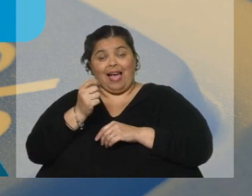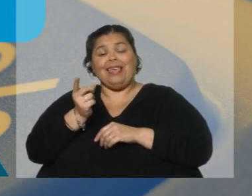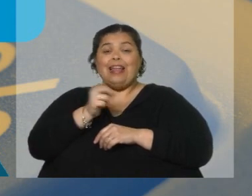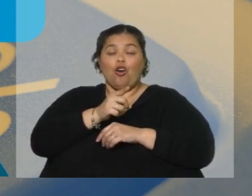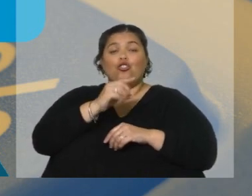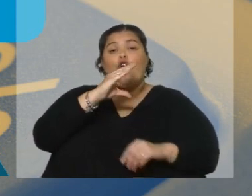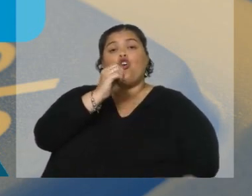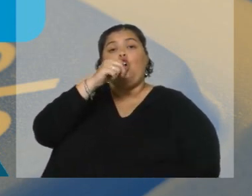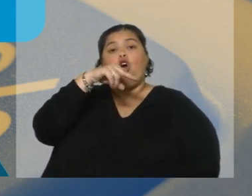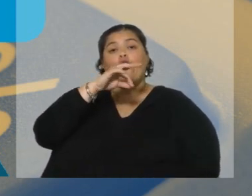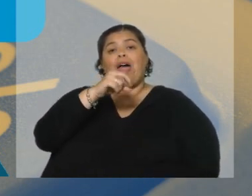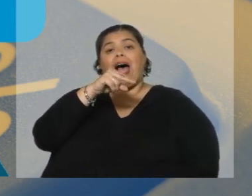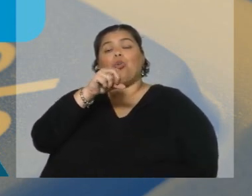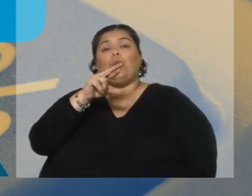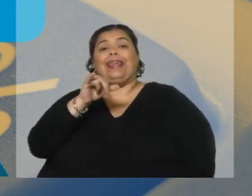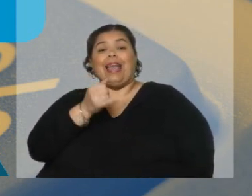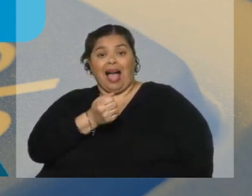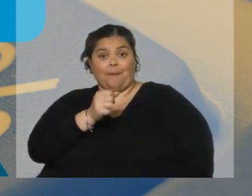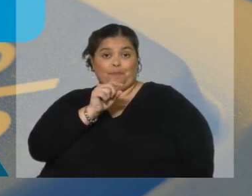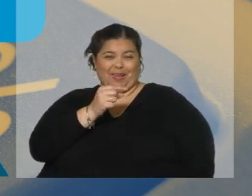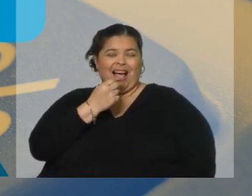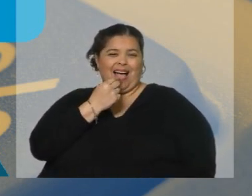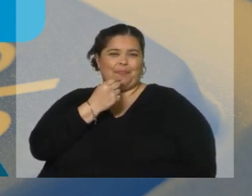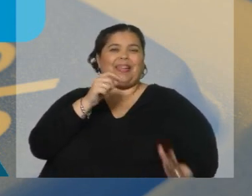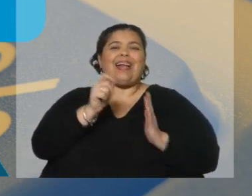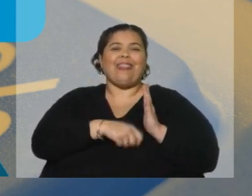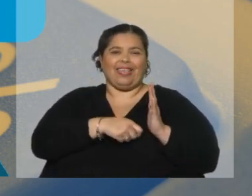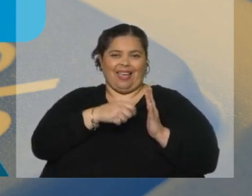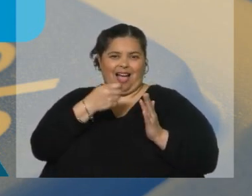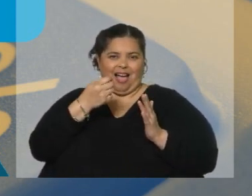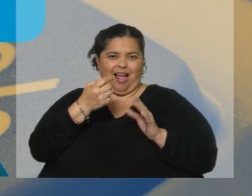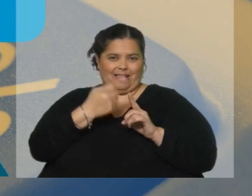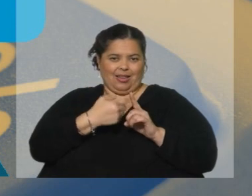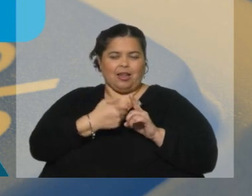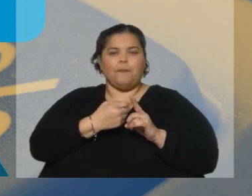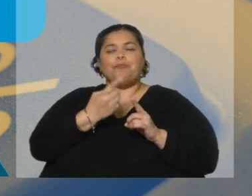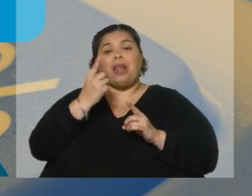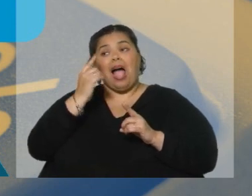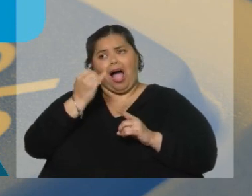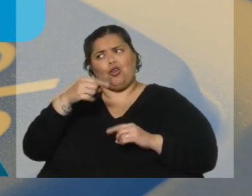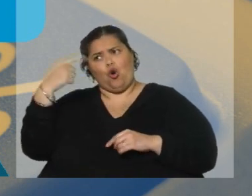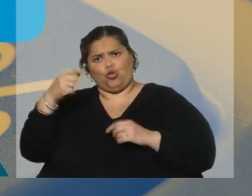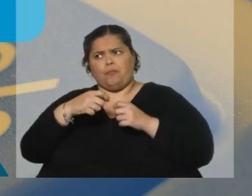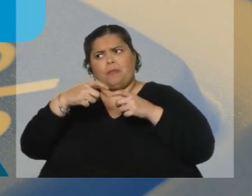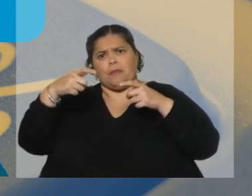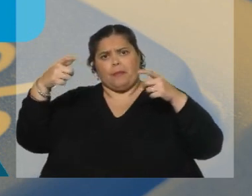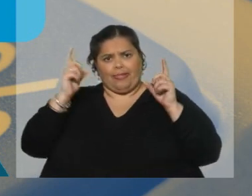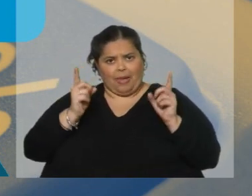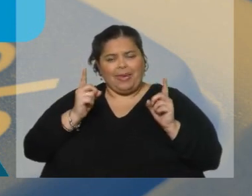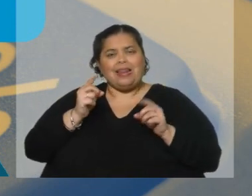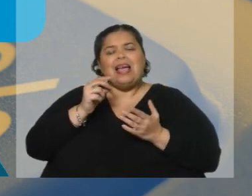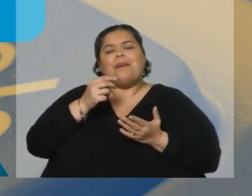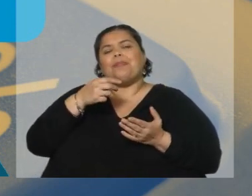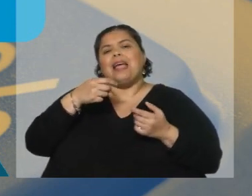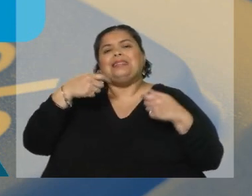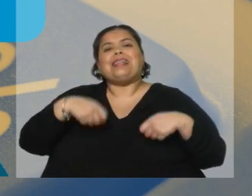Es una referencia, puede ser indicativo esto, pero tengamos en cuenta que hay un importante auge de alquiler vía aseguradora, por ejemplo, que no son tomadas en